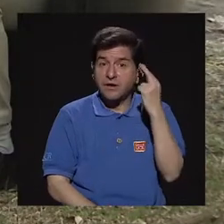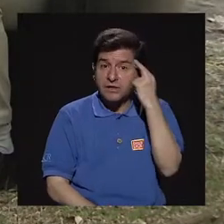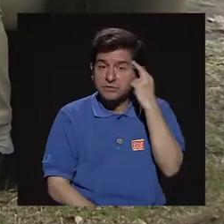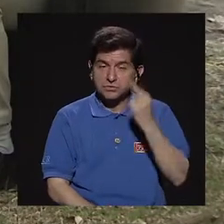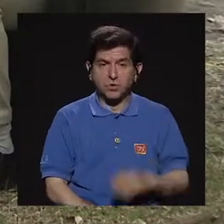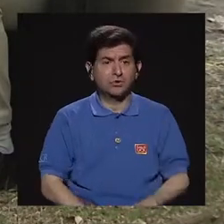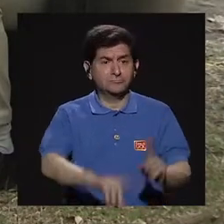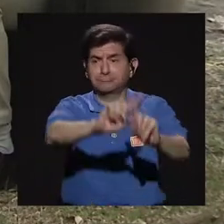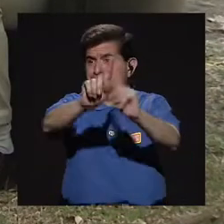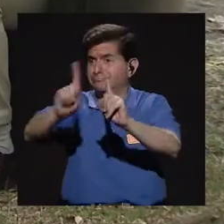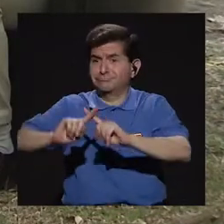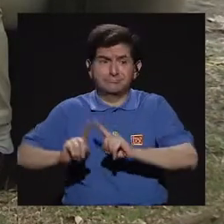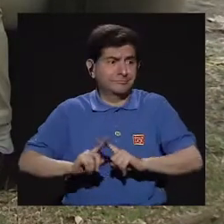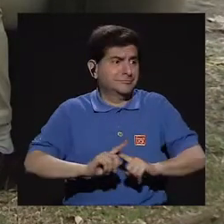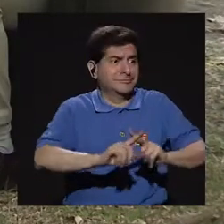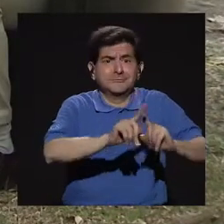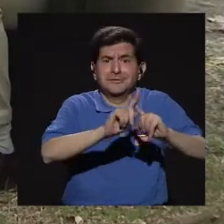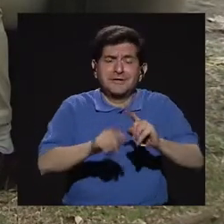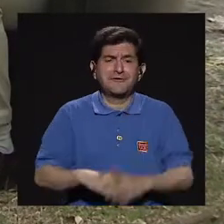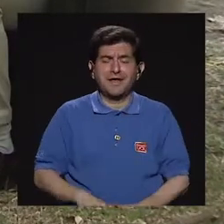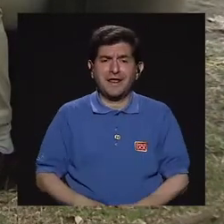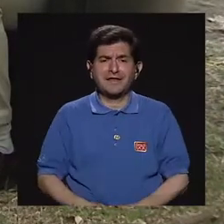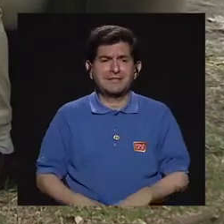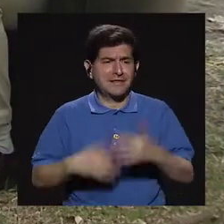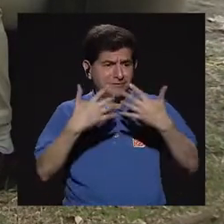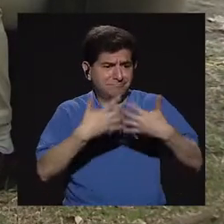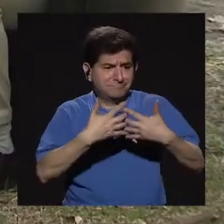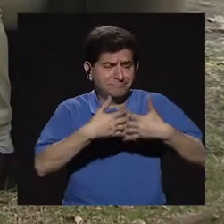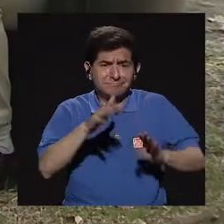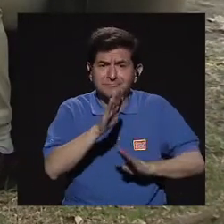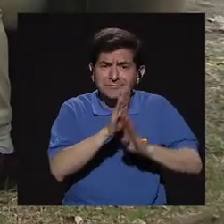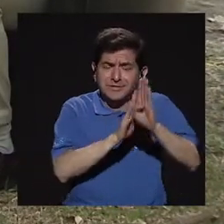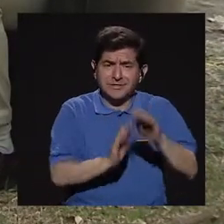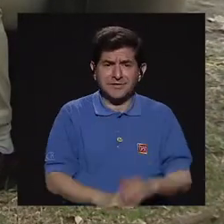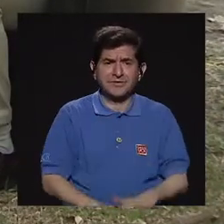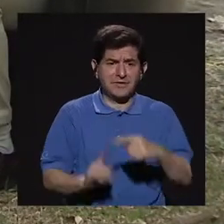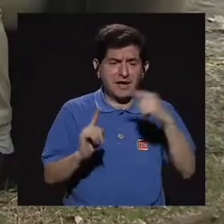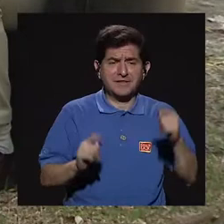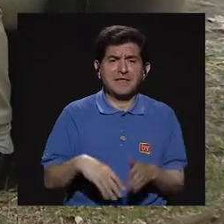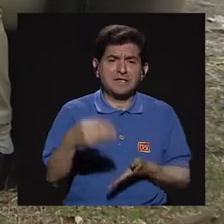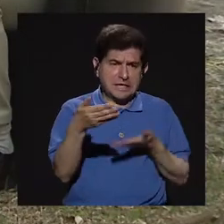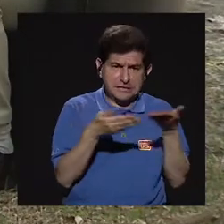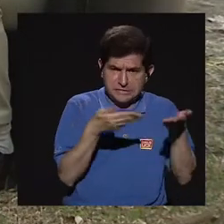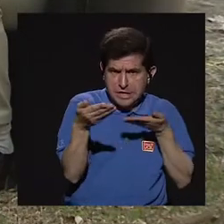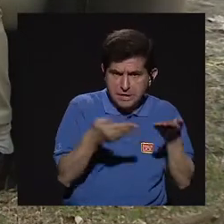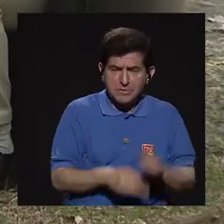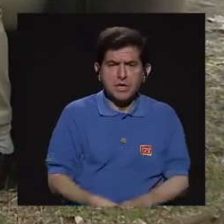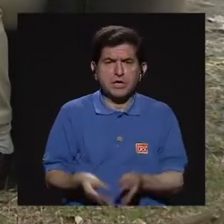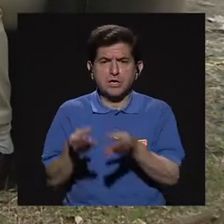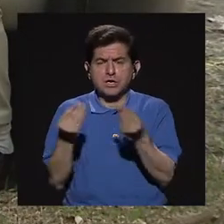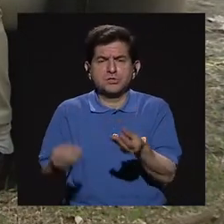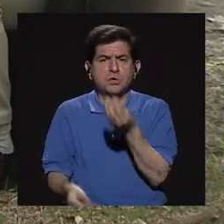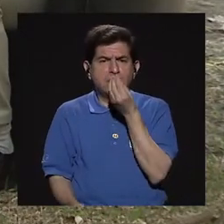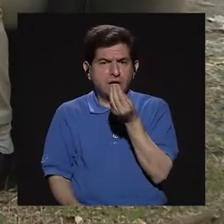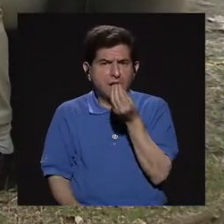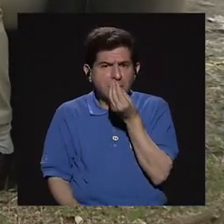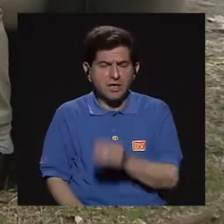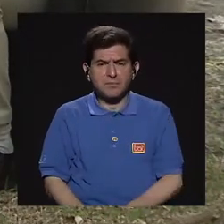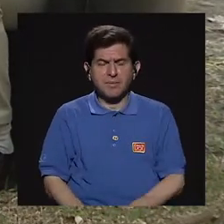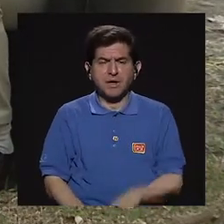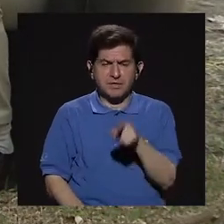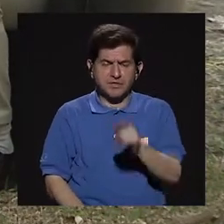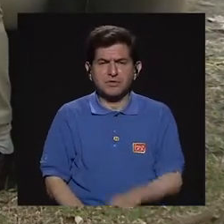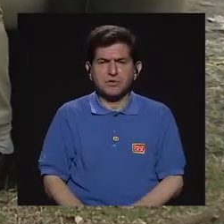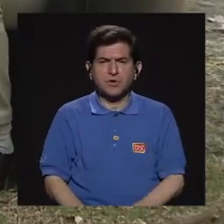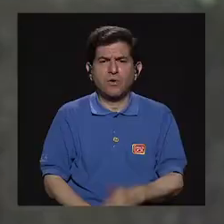hay gran variedad de emprendimientos que pueden desarrollar desde servicios, desde productos alimenticios, desde